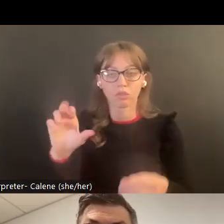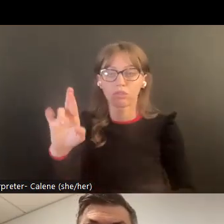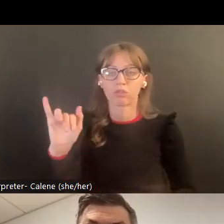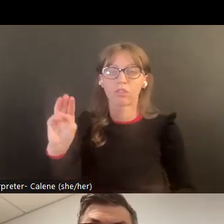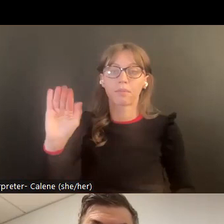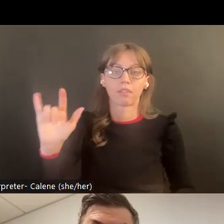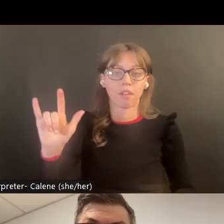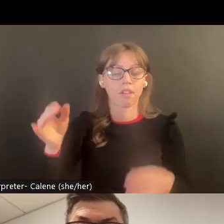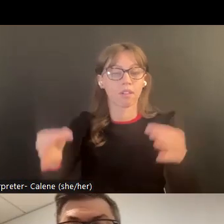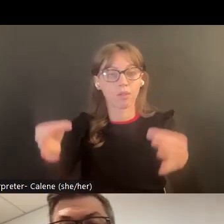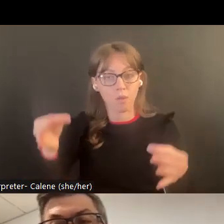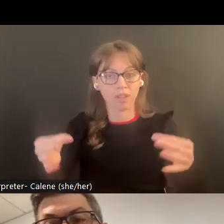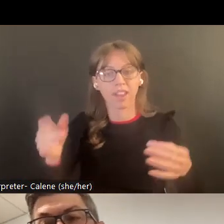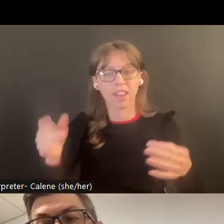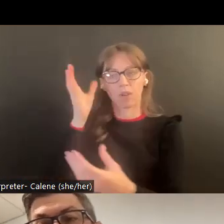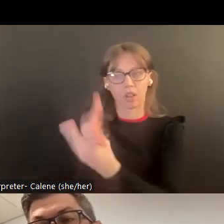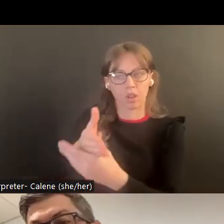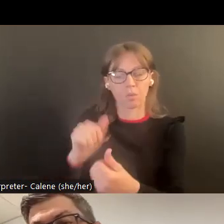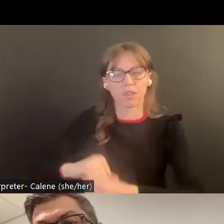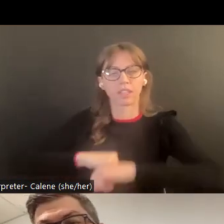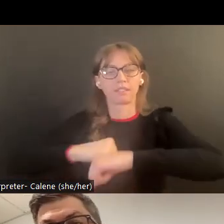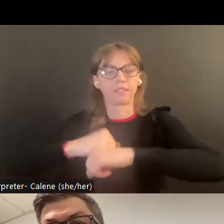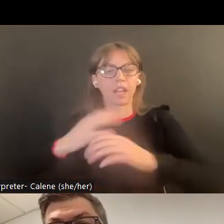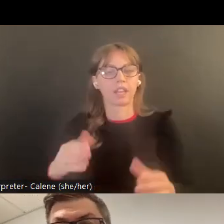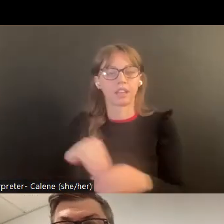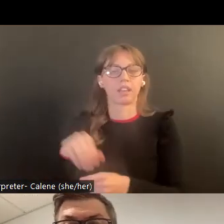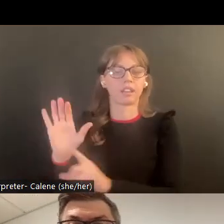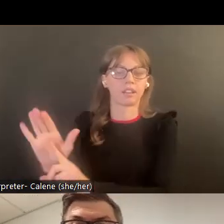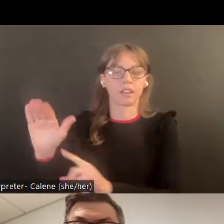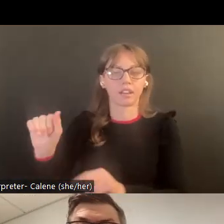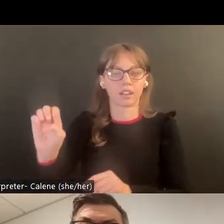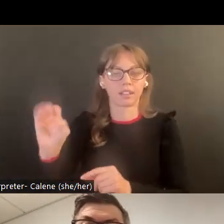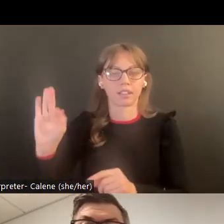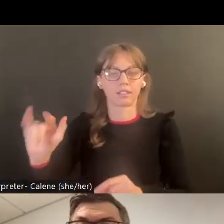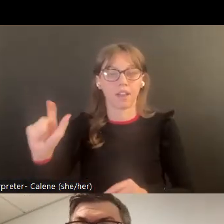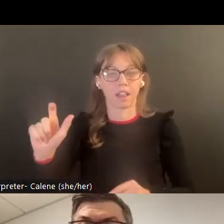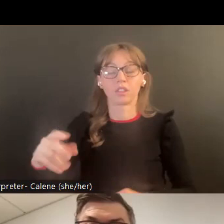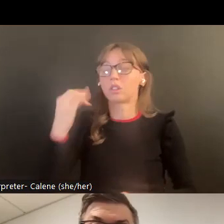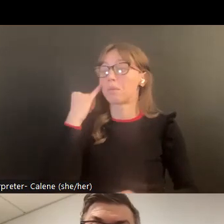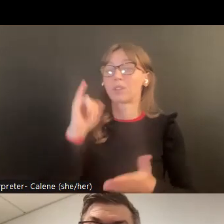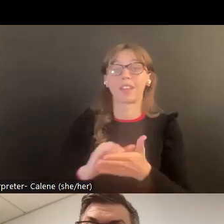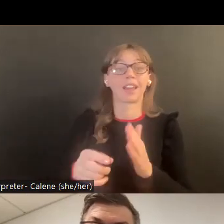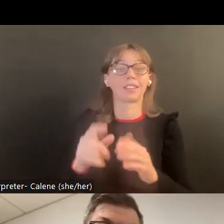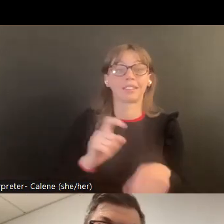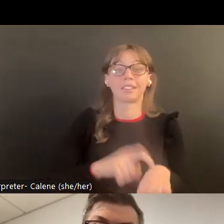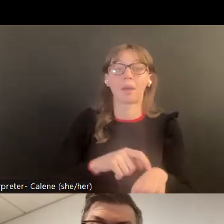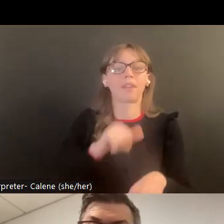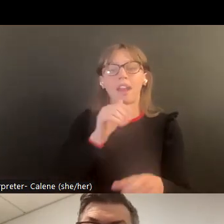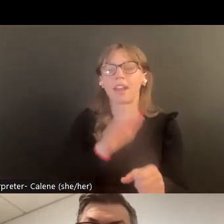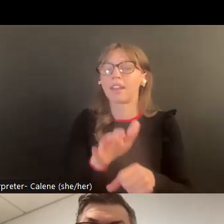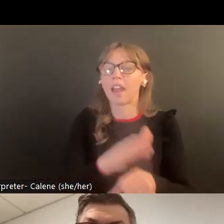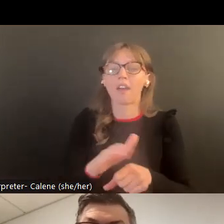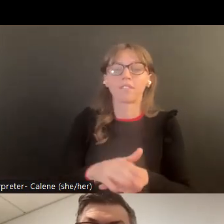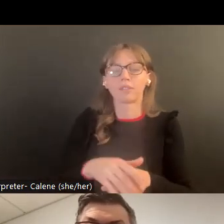llena y se pone, guarda en el archivo, en el sistema de manejo de archivos que utiliza la agencia. Y otras entidades envueltos en los